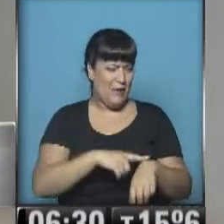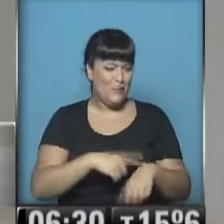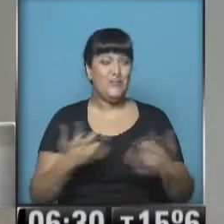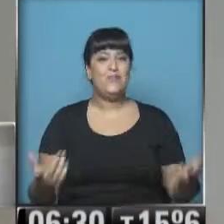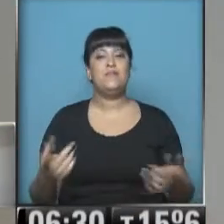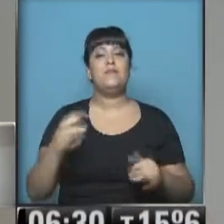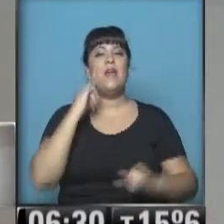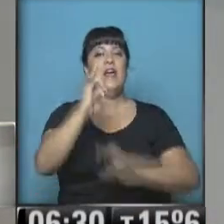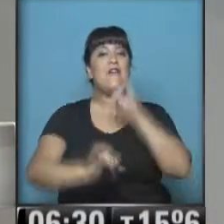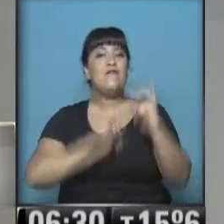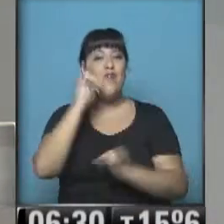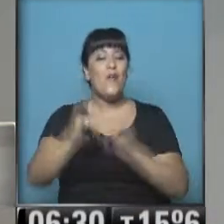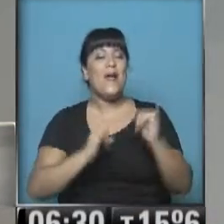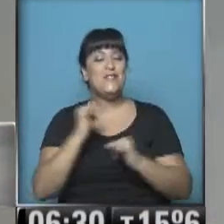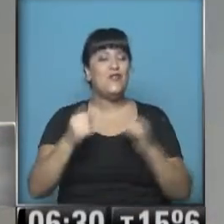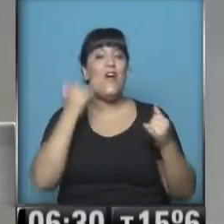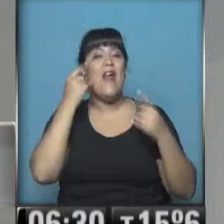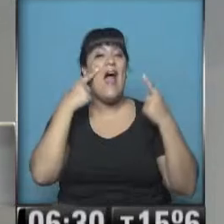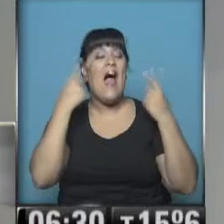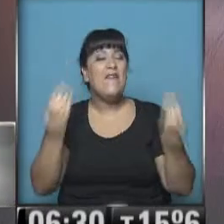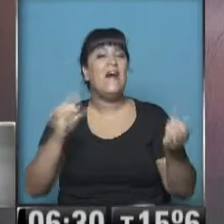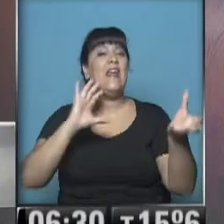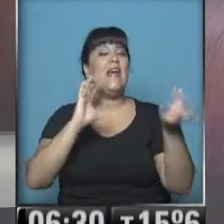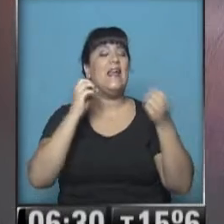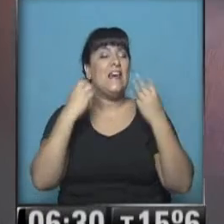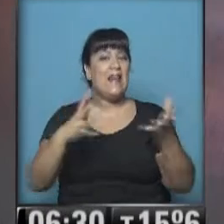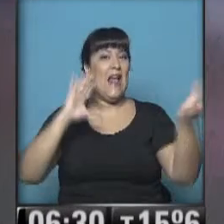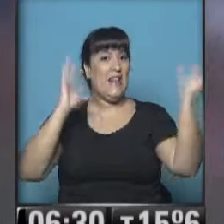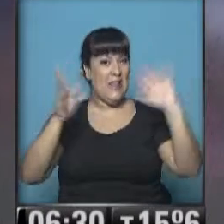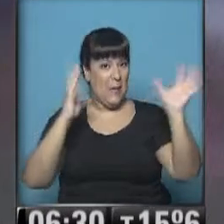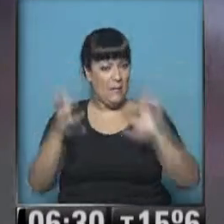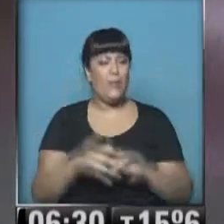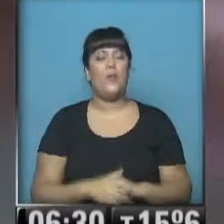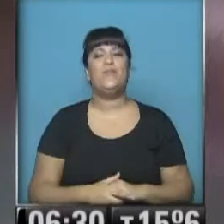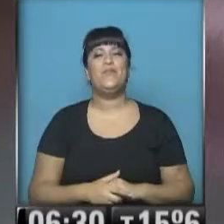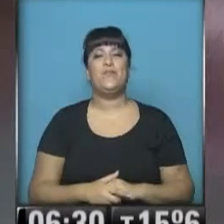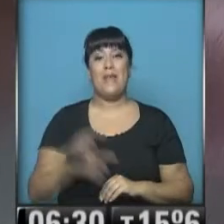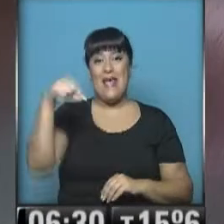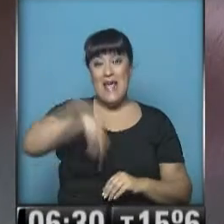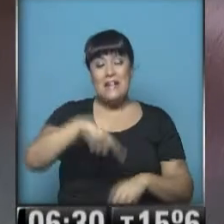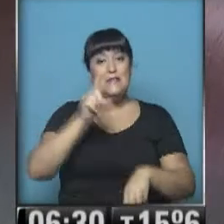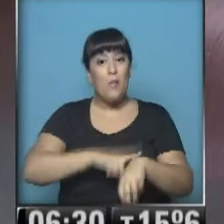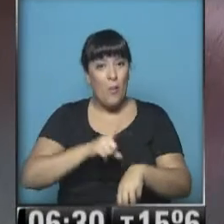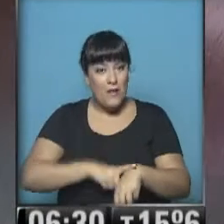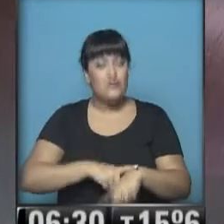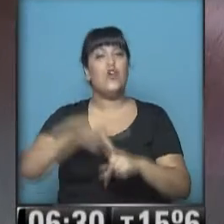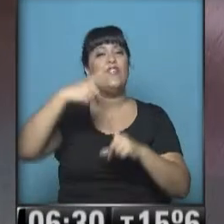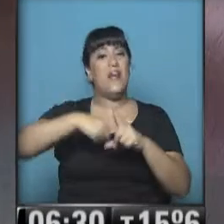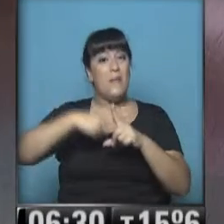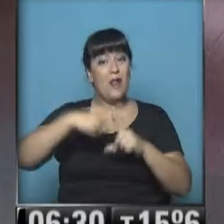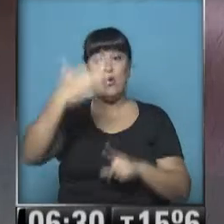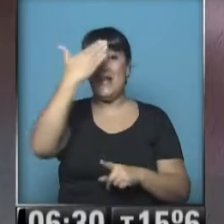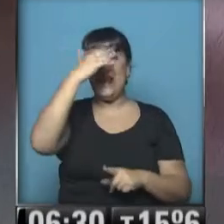Y los datos del Observatorio Central Buenos Aires informan que en este momento la temperatura es de